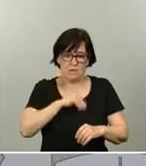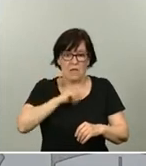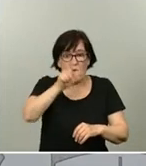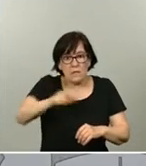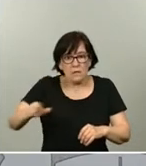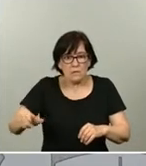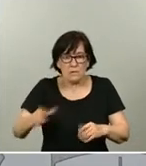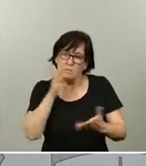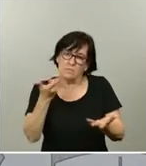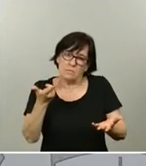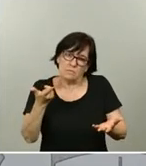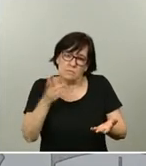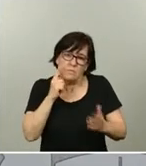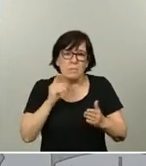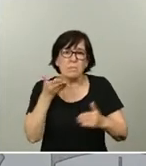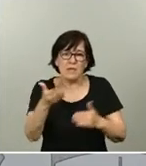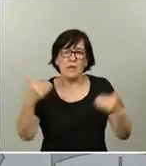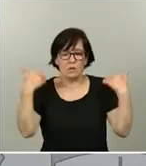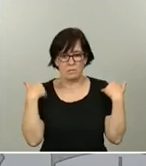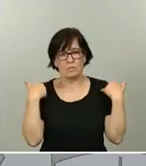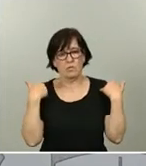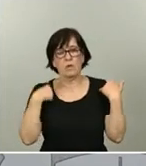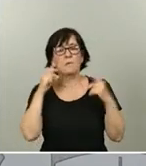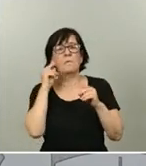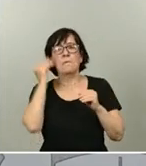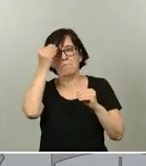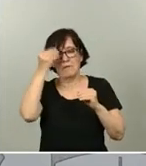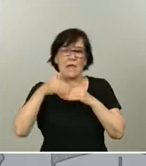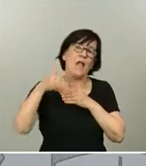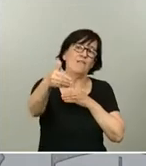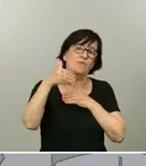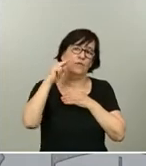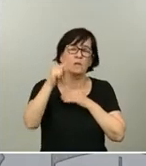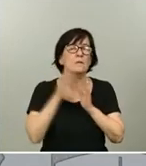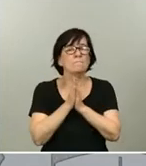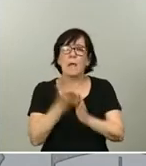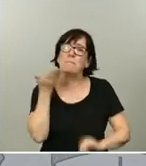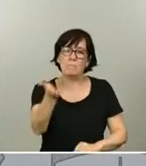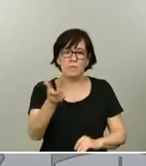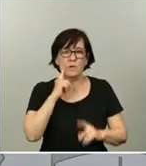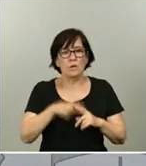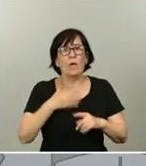responsabilidad, pido altura de miras y pido sobre todo y ante todo patriotismo.